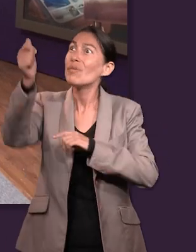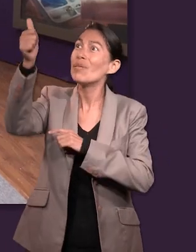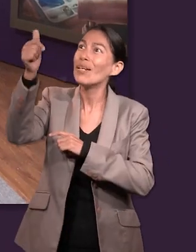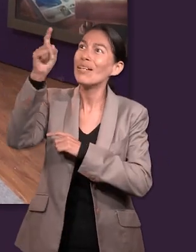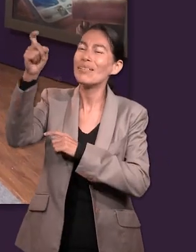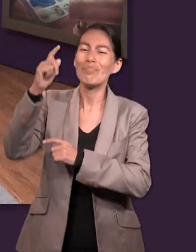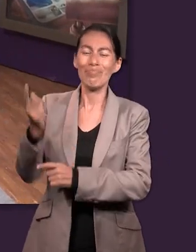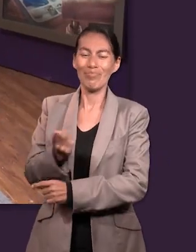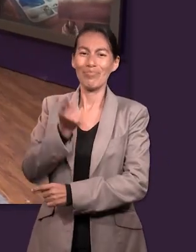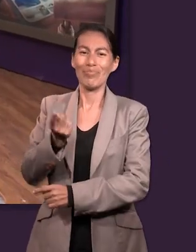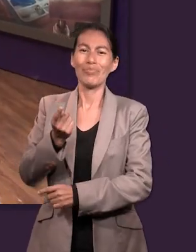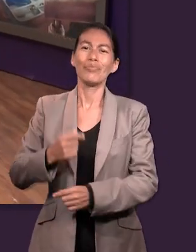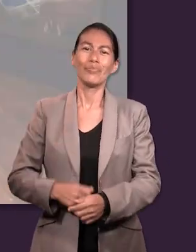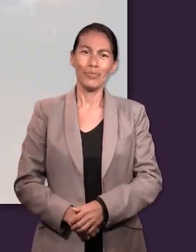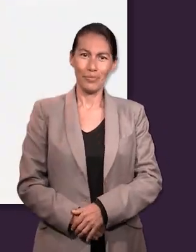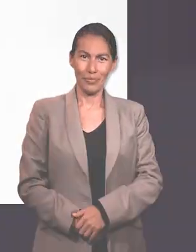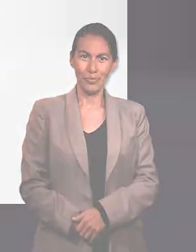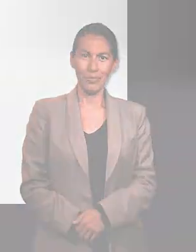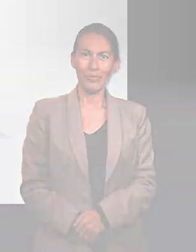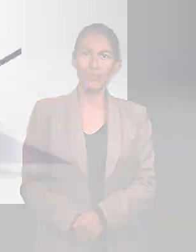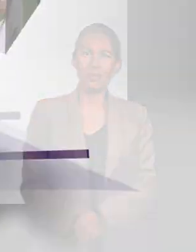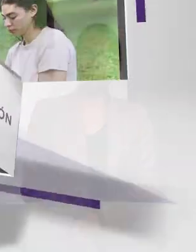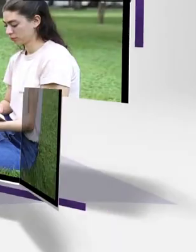la guardará para la vida eterna.